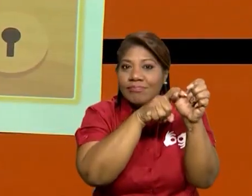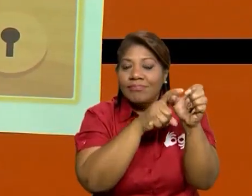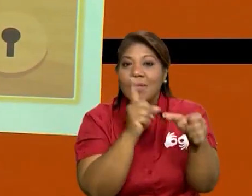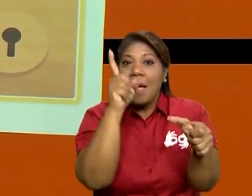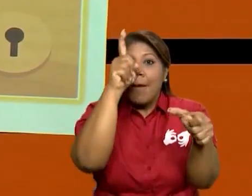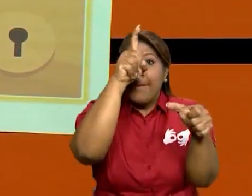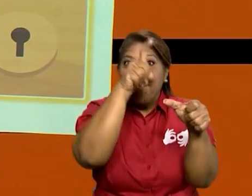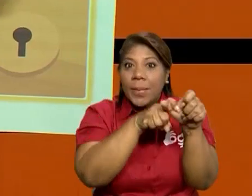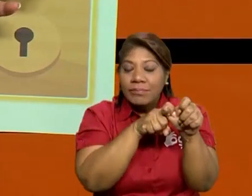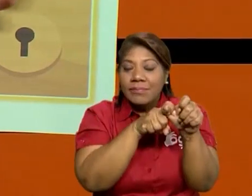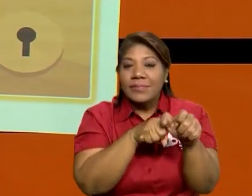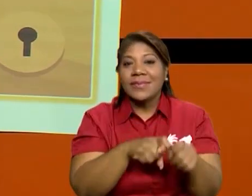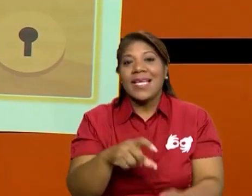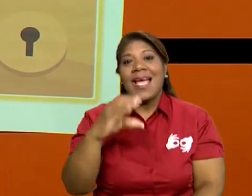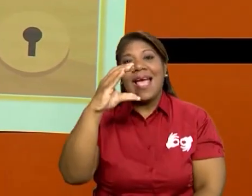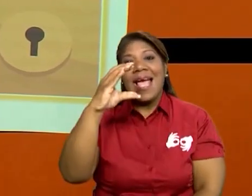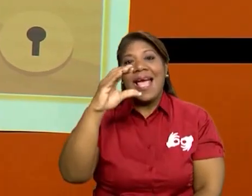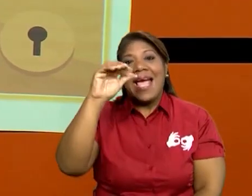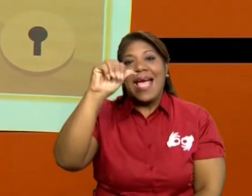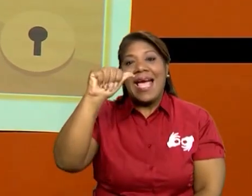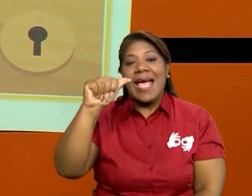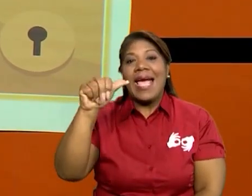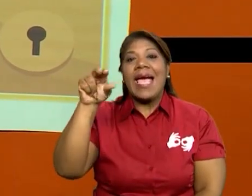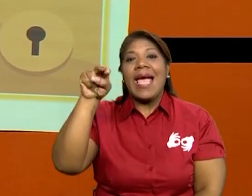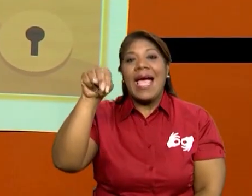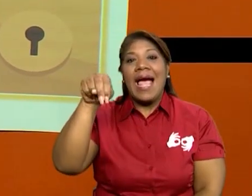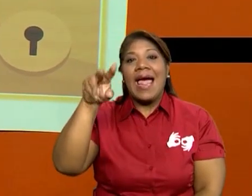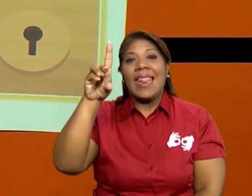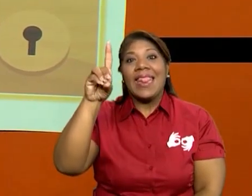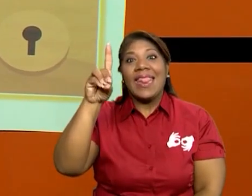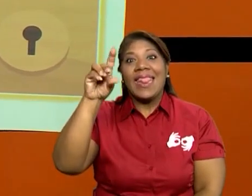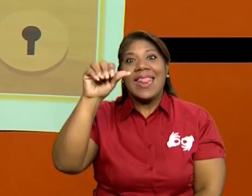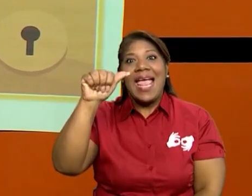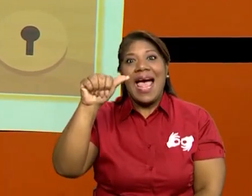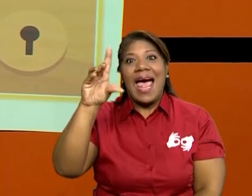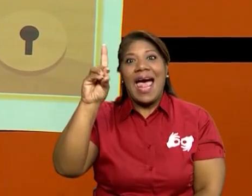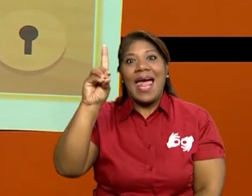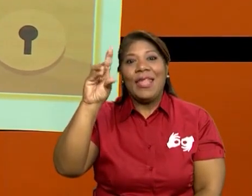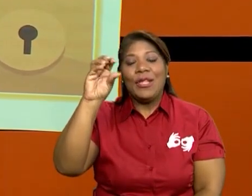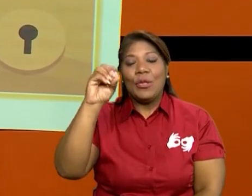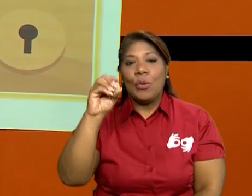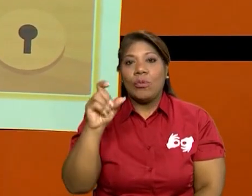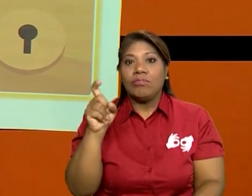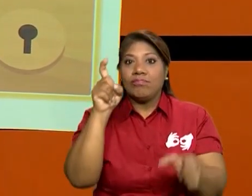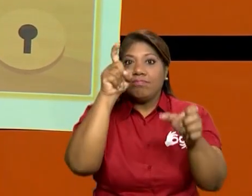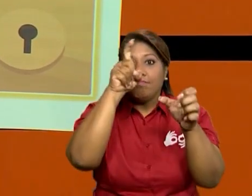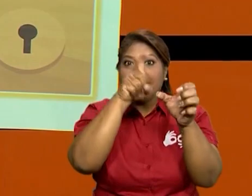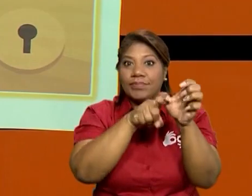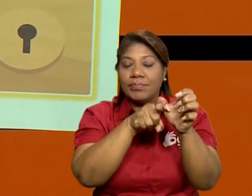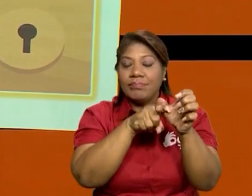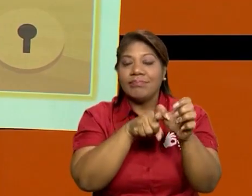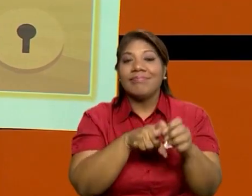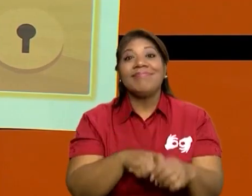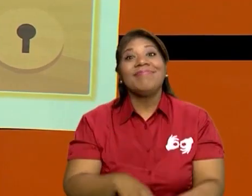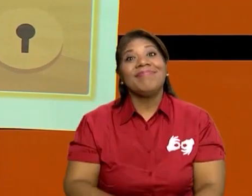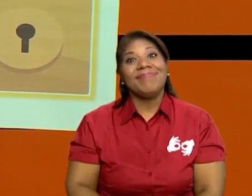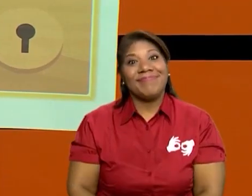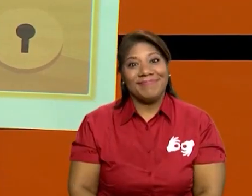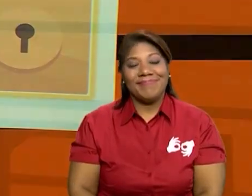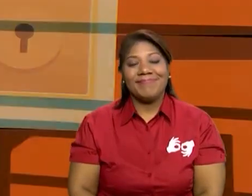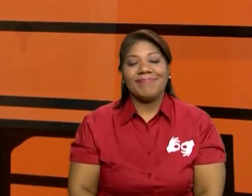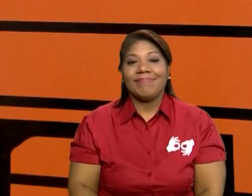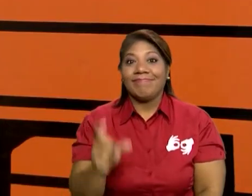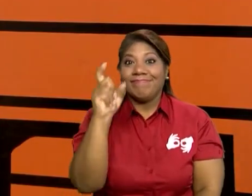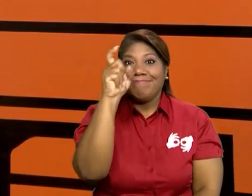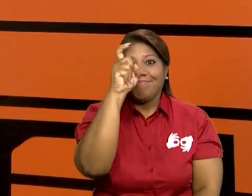Y la vemos, pues, en el centro de cada palabra con su imagen representativa. Y, pues, ese sería el desarrollo de